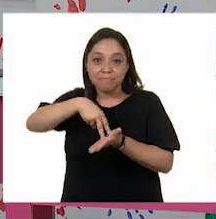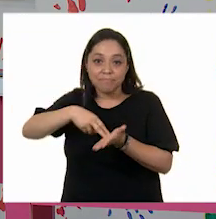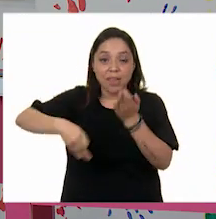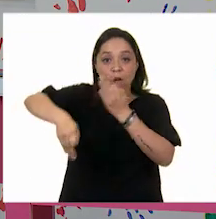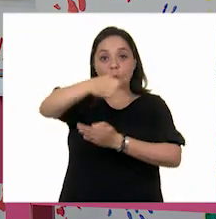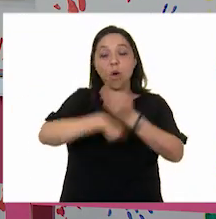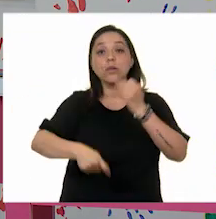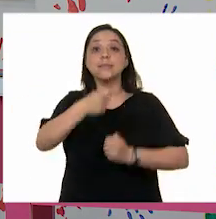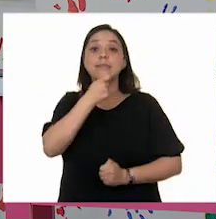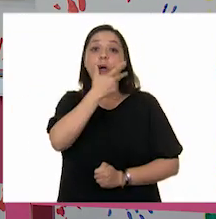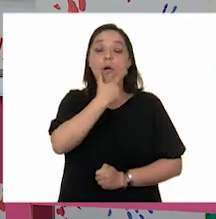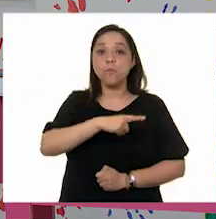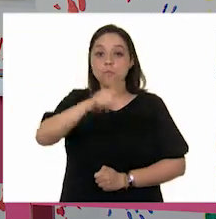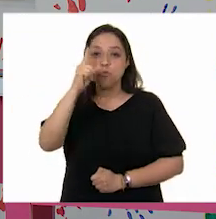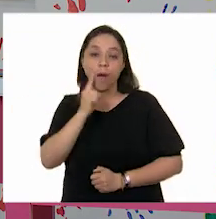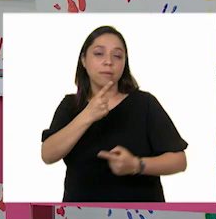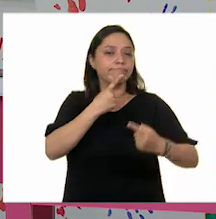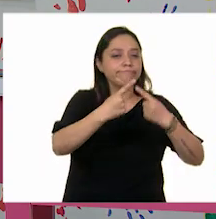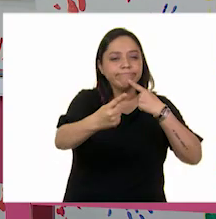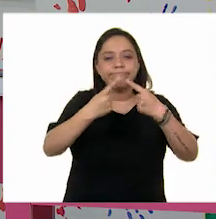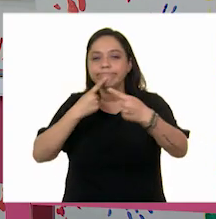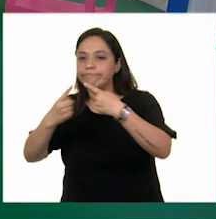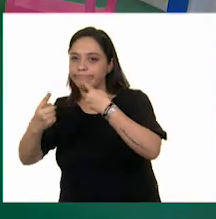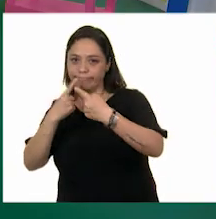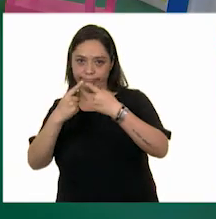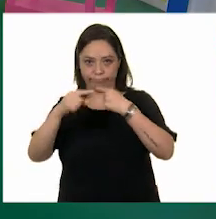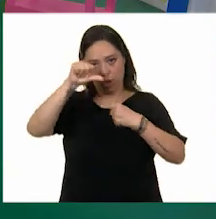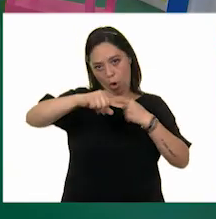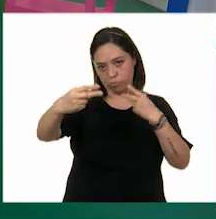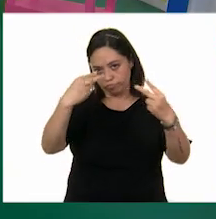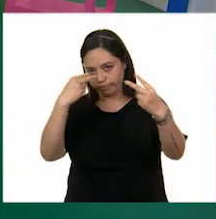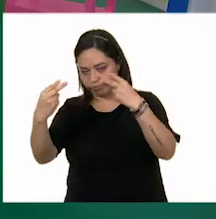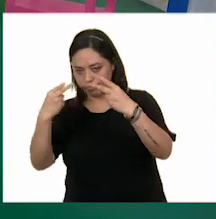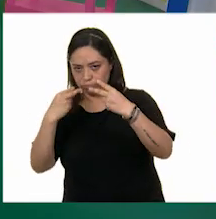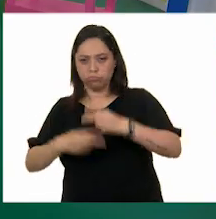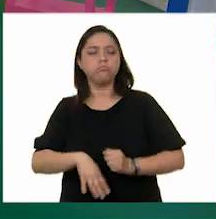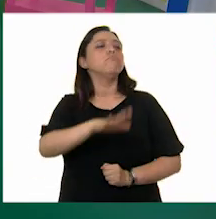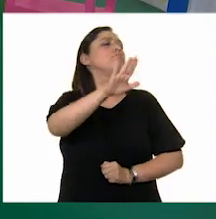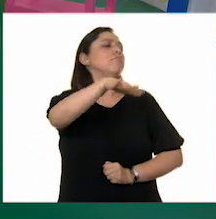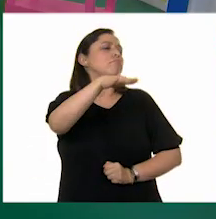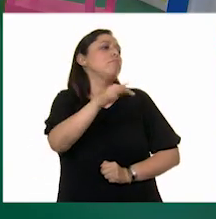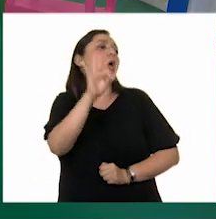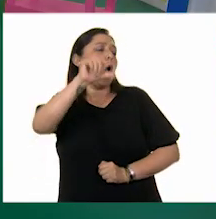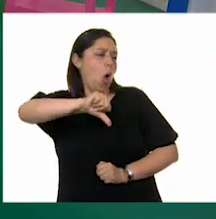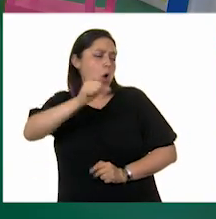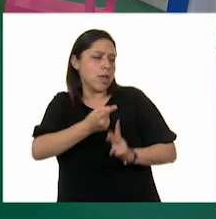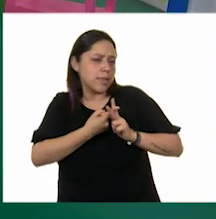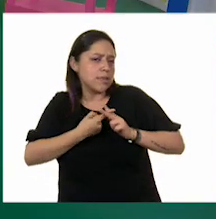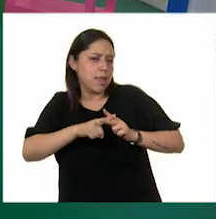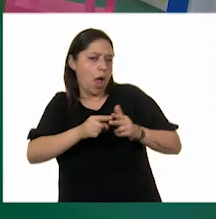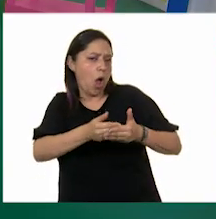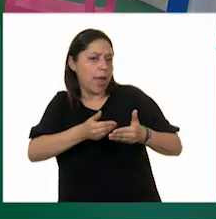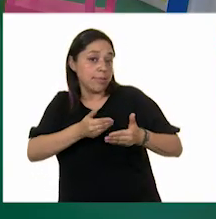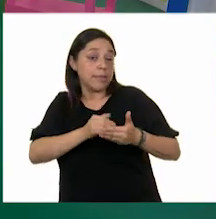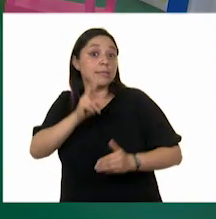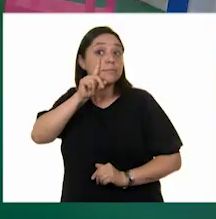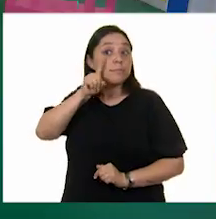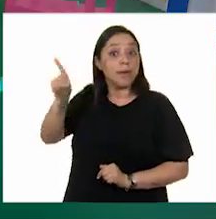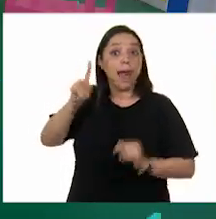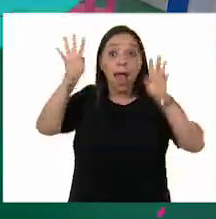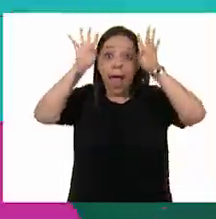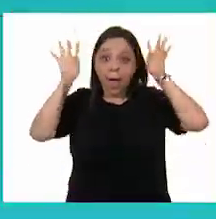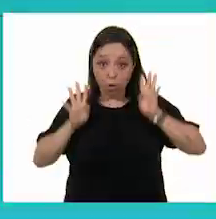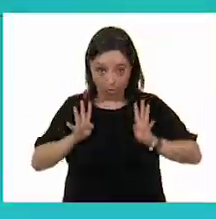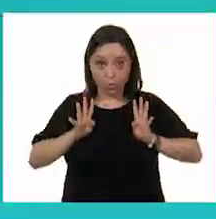las niñas y todos los niños que nos acompañan. ¿Qué te parece, Nelly? antes de comenzar nuestro diálogo vamos con Ajo listo para escuchar sus recomendaciones.